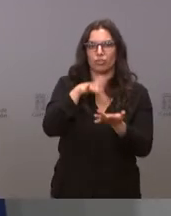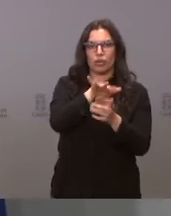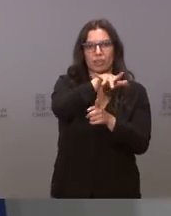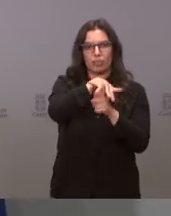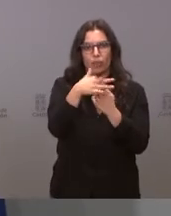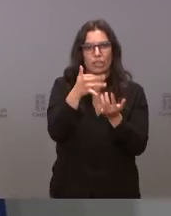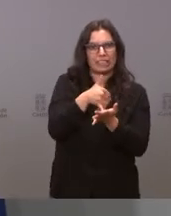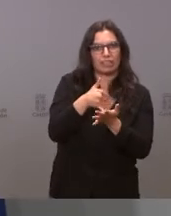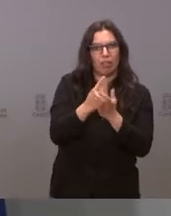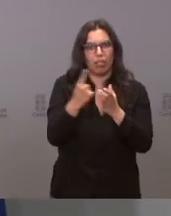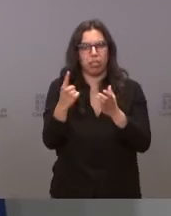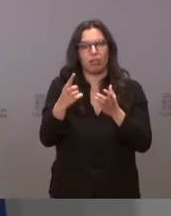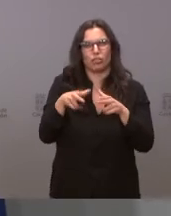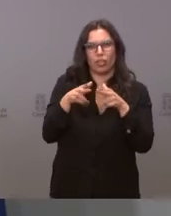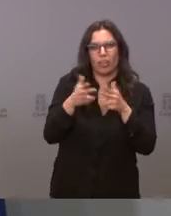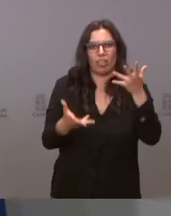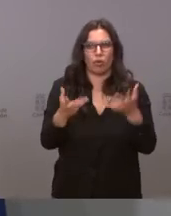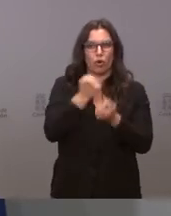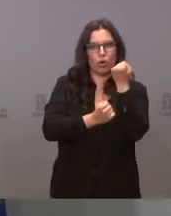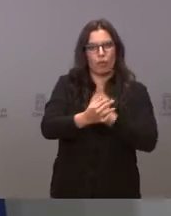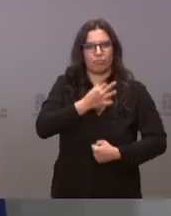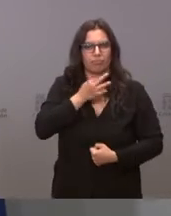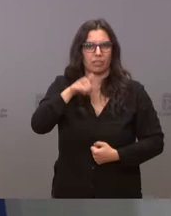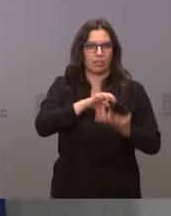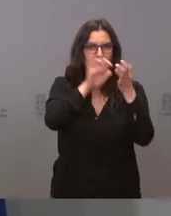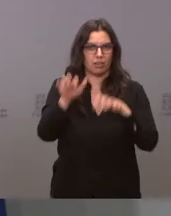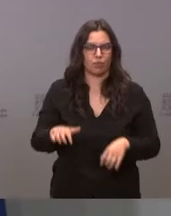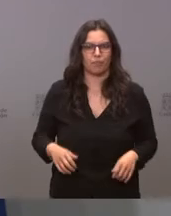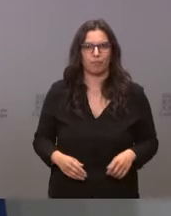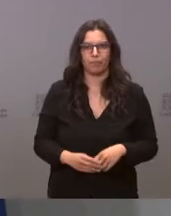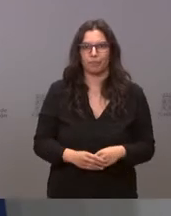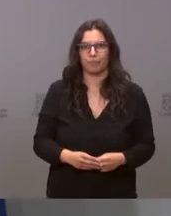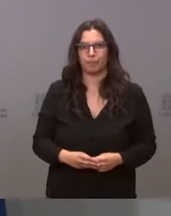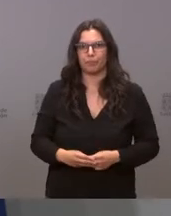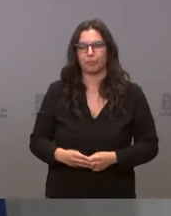mayor vulnerabilidad social o económica en Castilla y León.